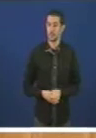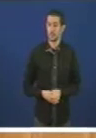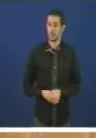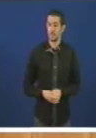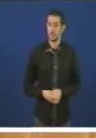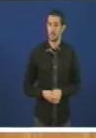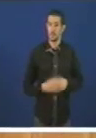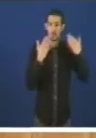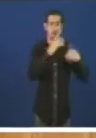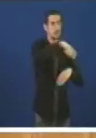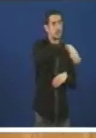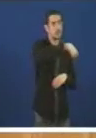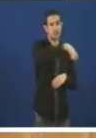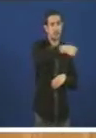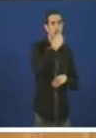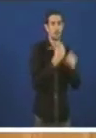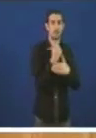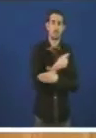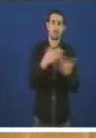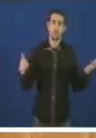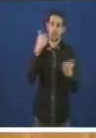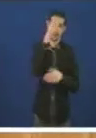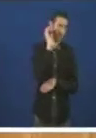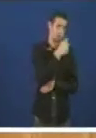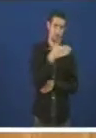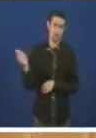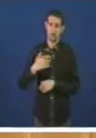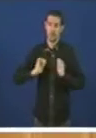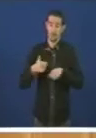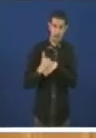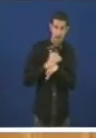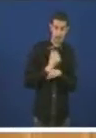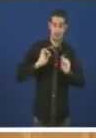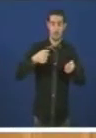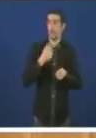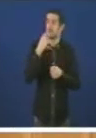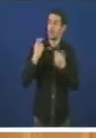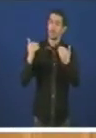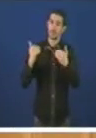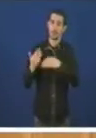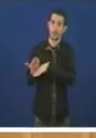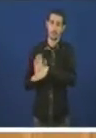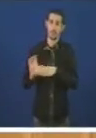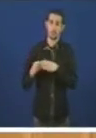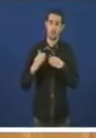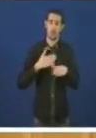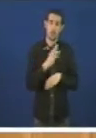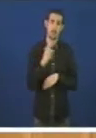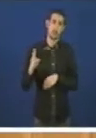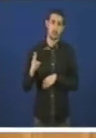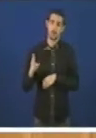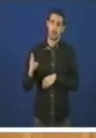Gracias señor presidente Bós días a todas e a todos Antes de nada agradecerlle en nombre do meu grupo as súas